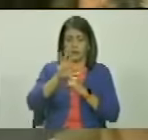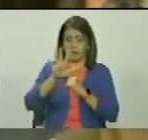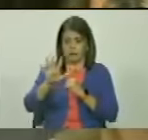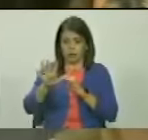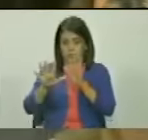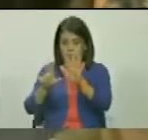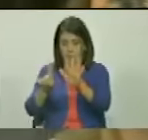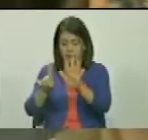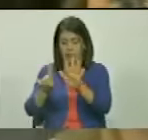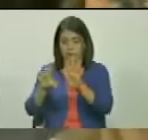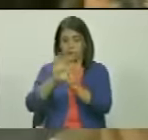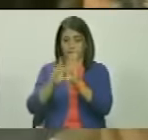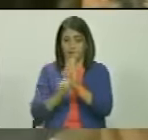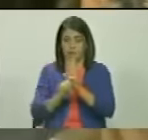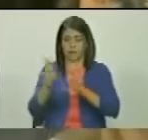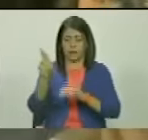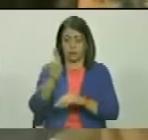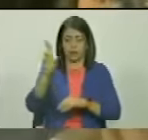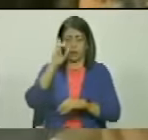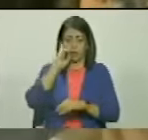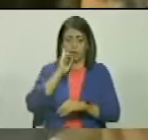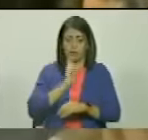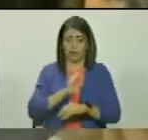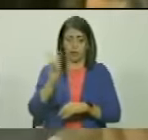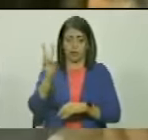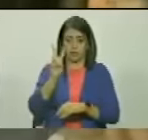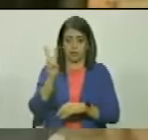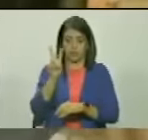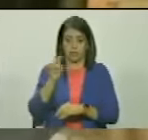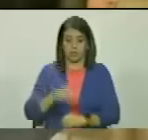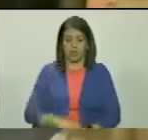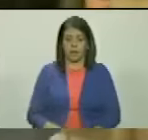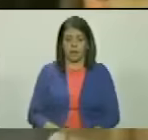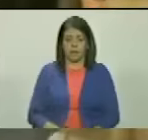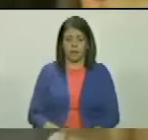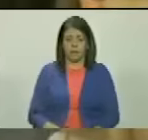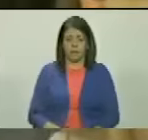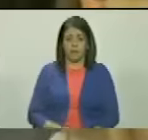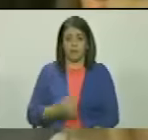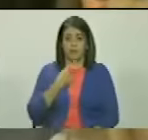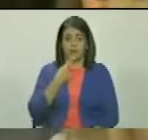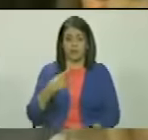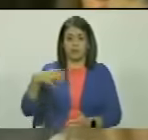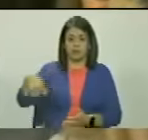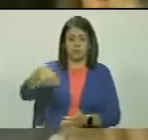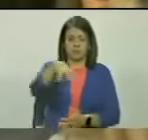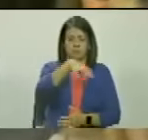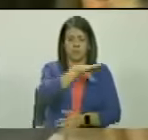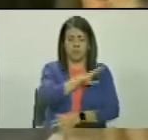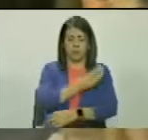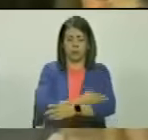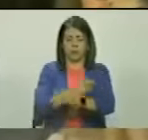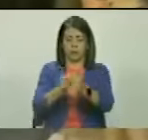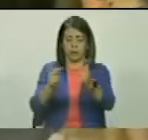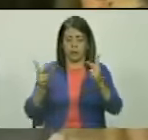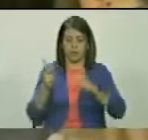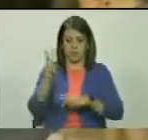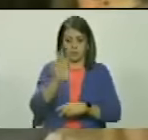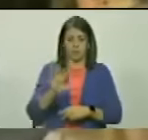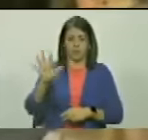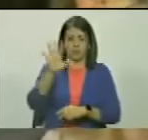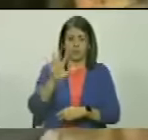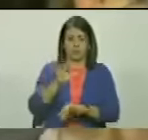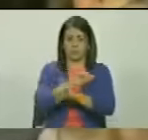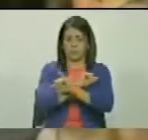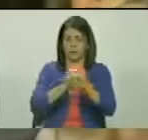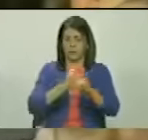136 de la constitución de la república bolivariana de venezuela que señala la división y distribución del poder público en venezuela